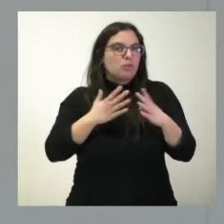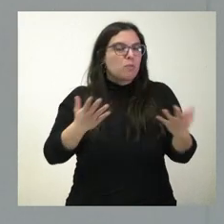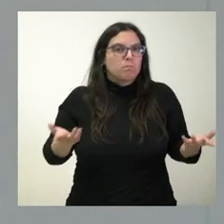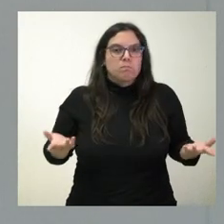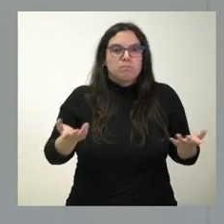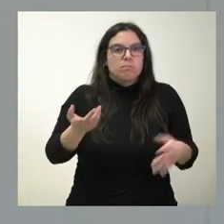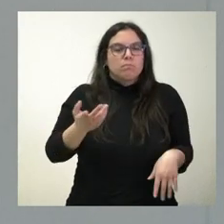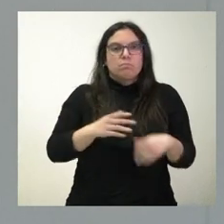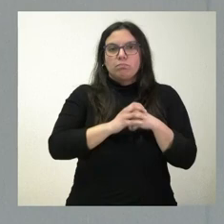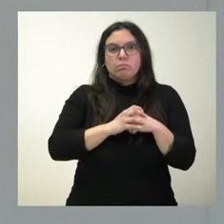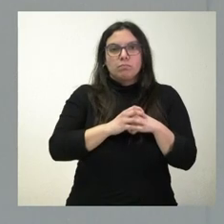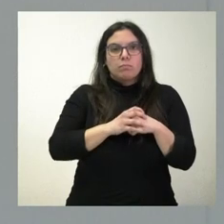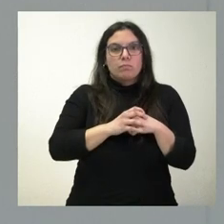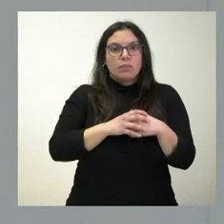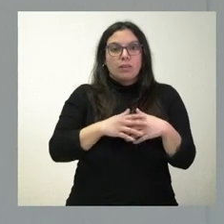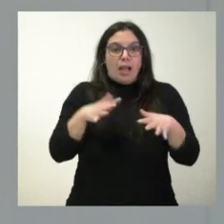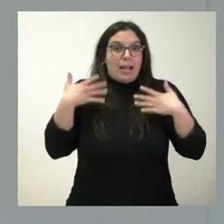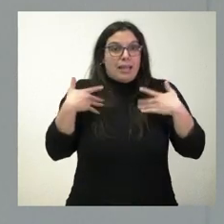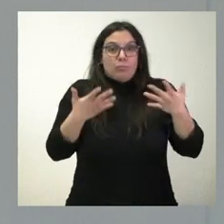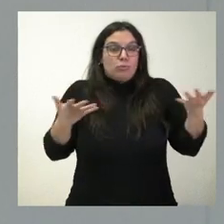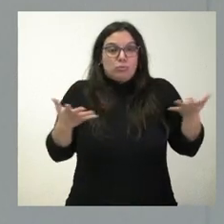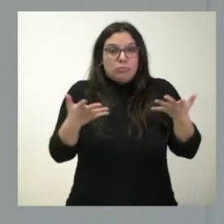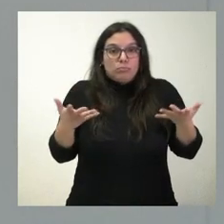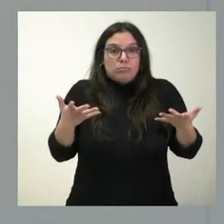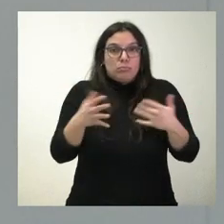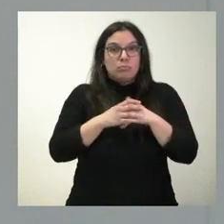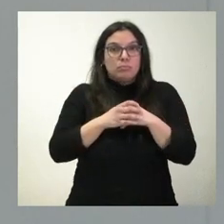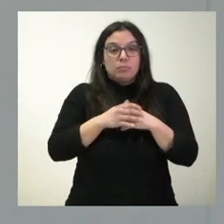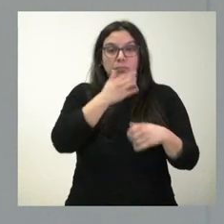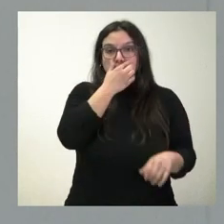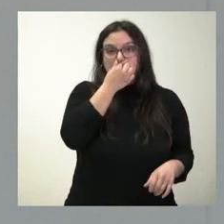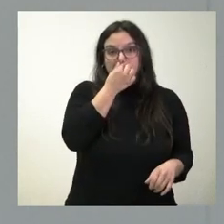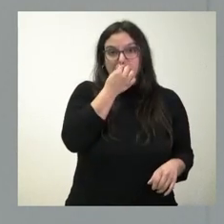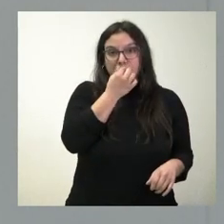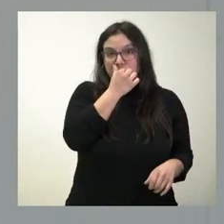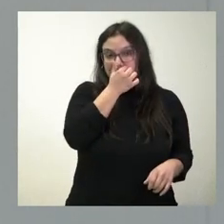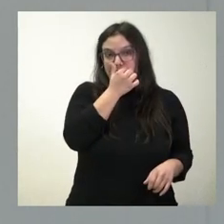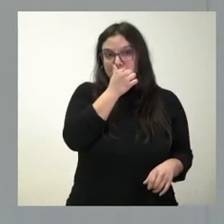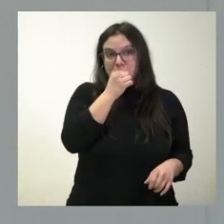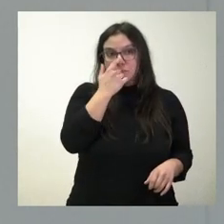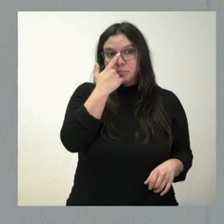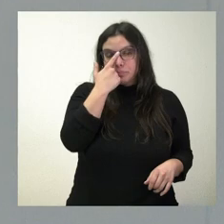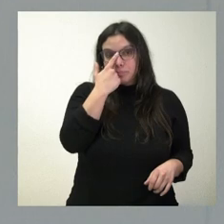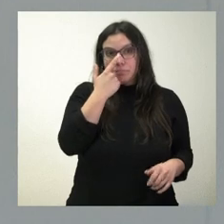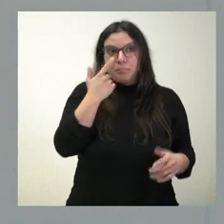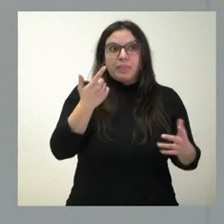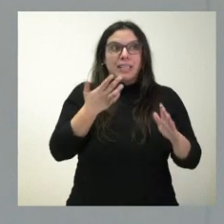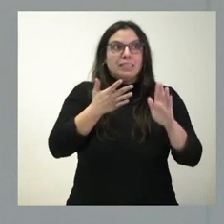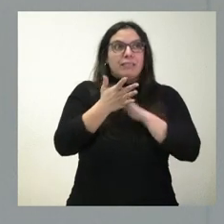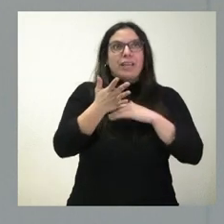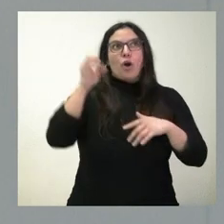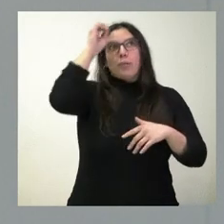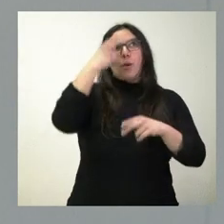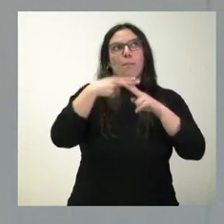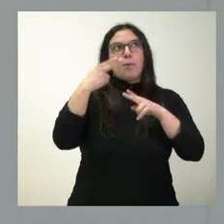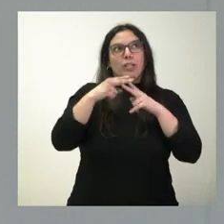Y nosotros nos alegramos. No es que sea una posición política, sino